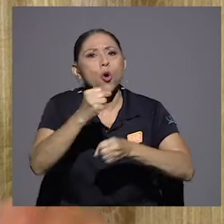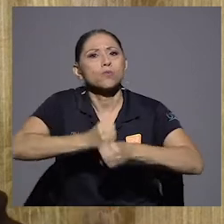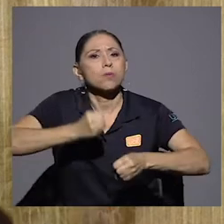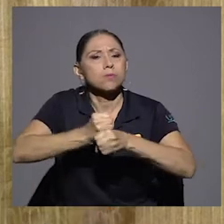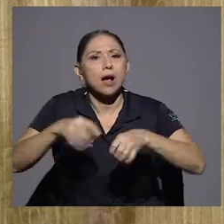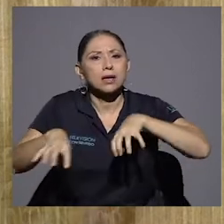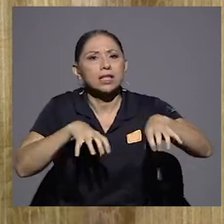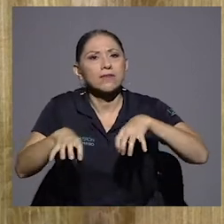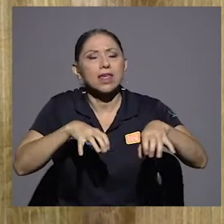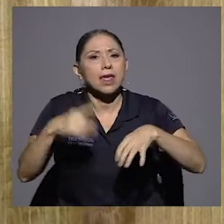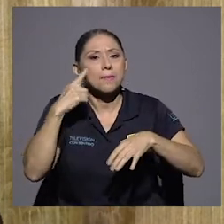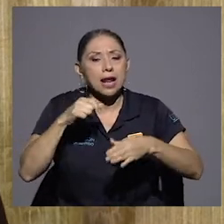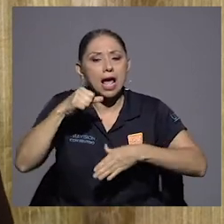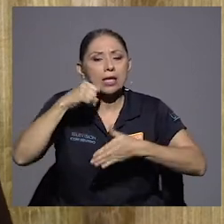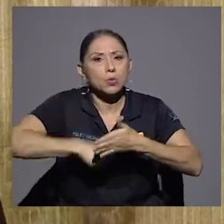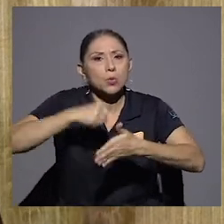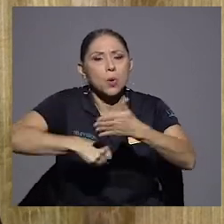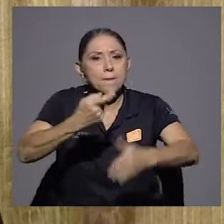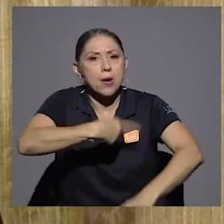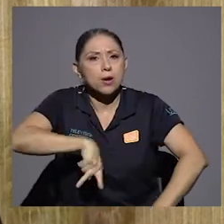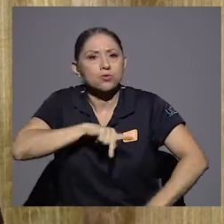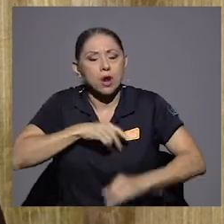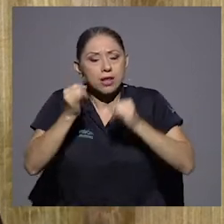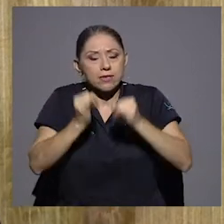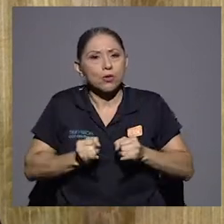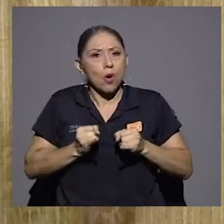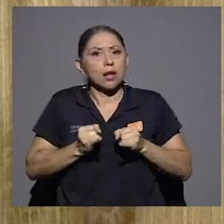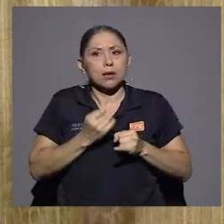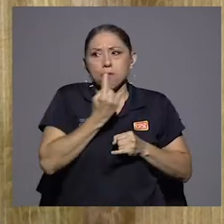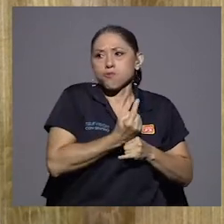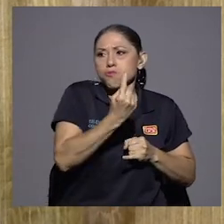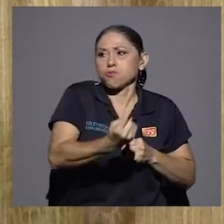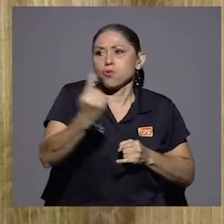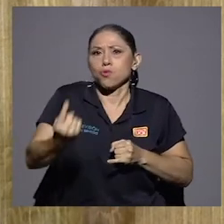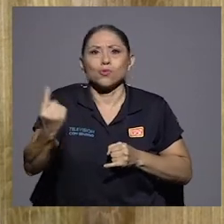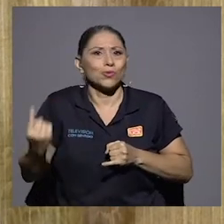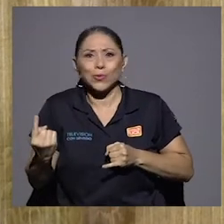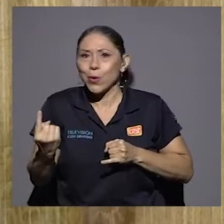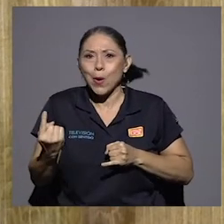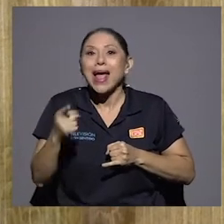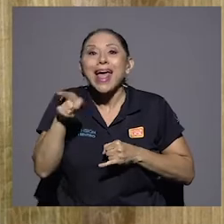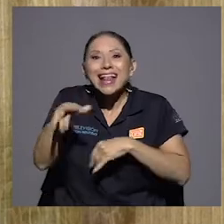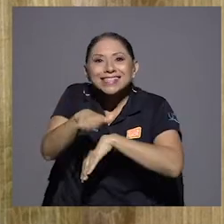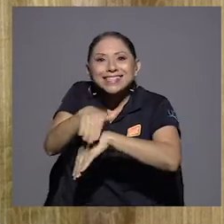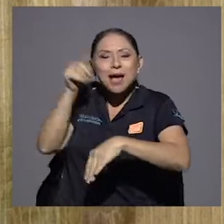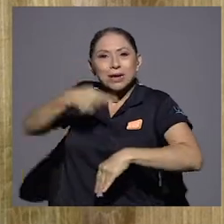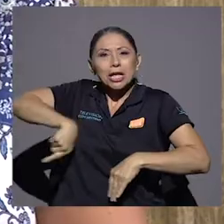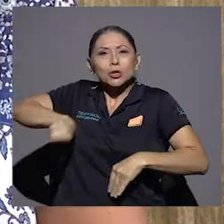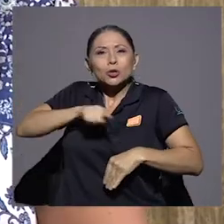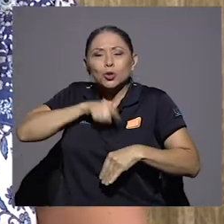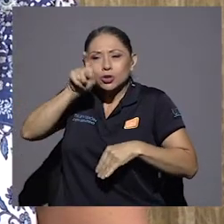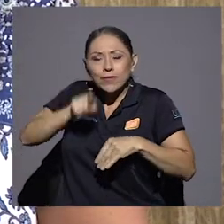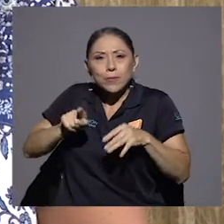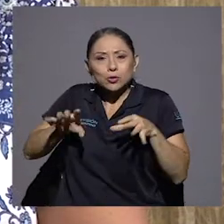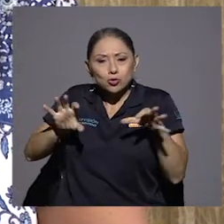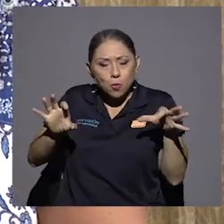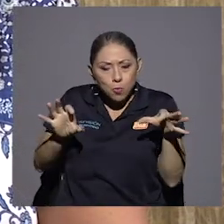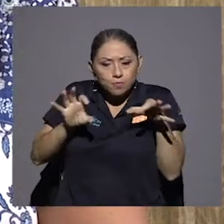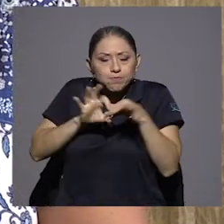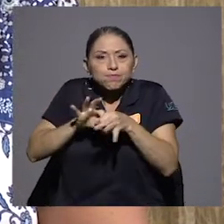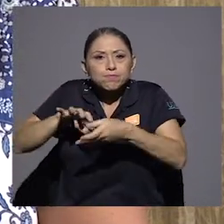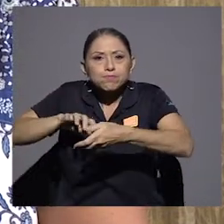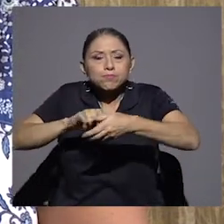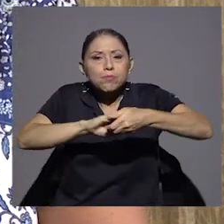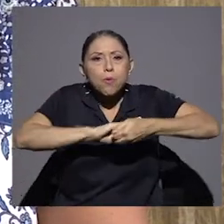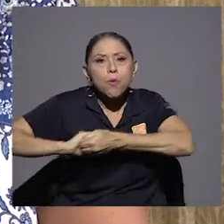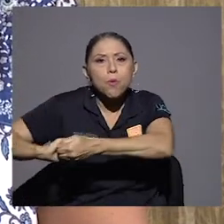sigue en el texto y llama a que nos cuidemos unos a los otros. Es ese principio de bienestar que en